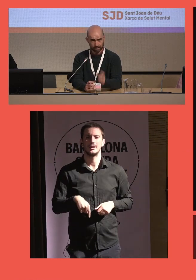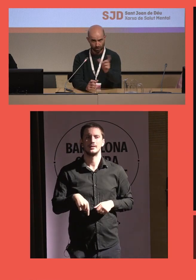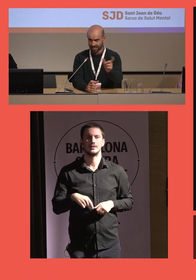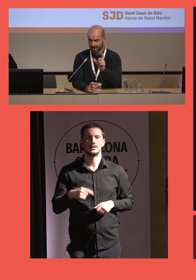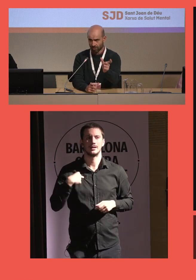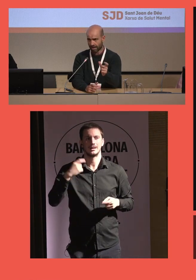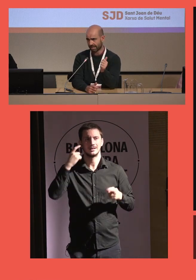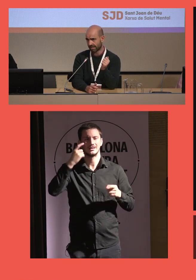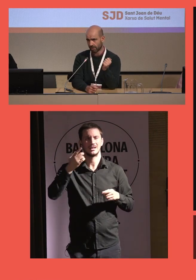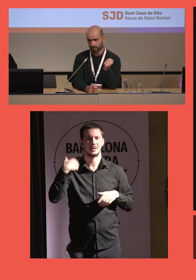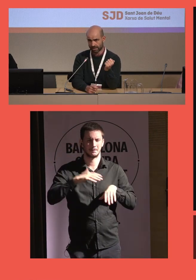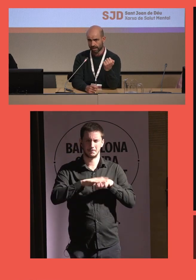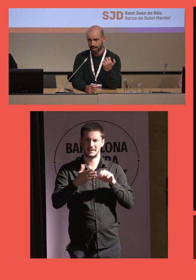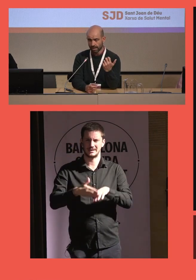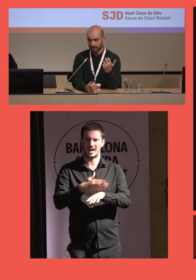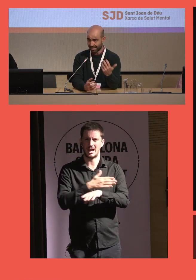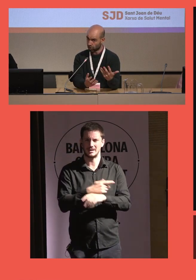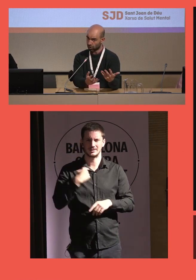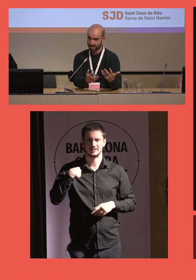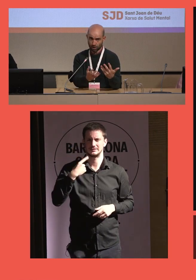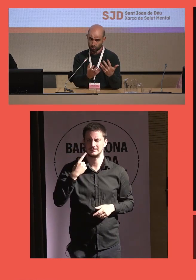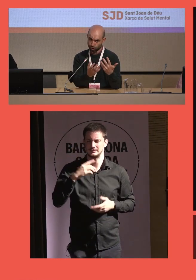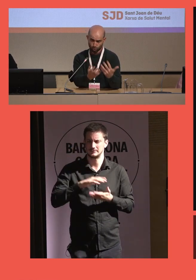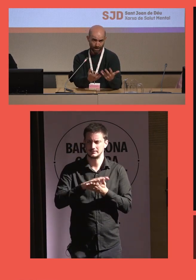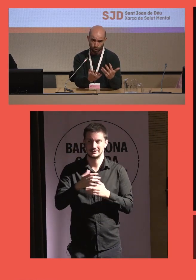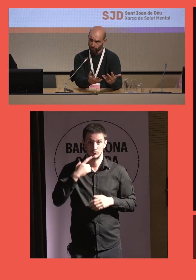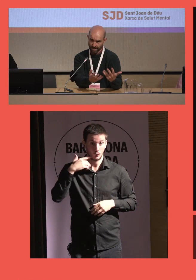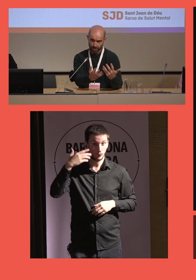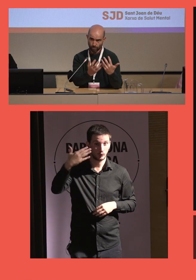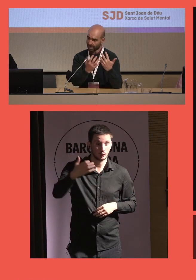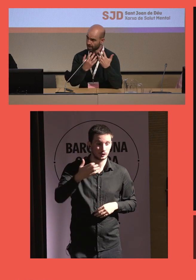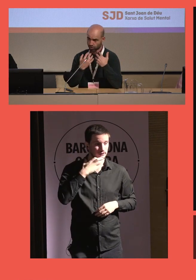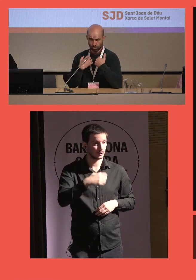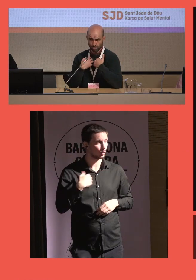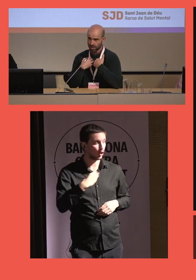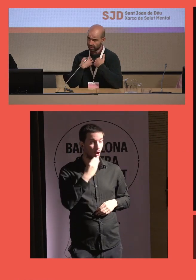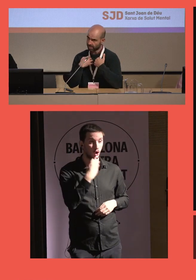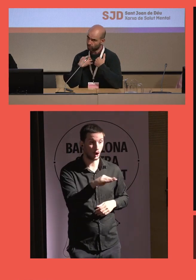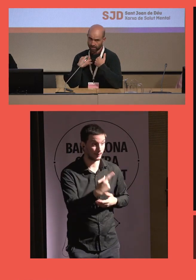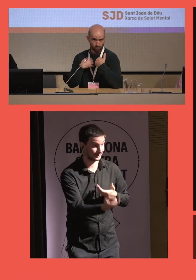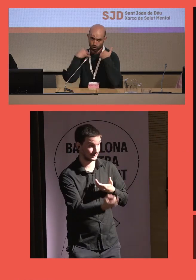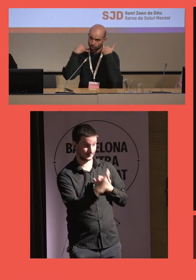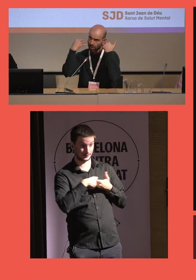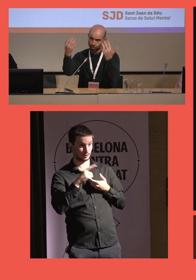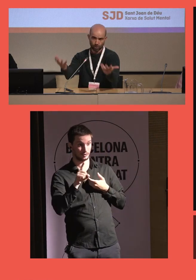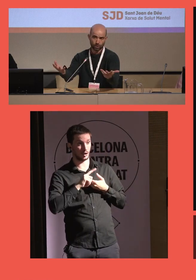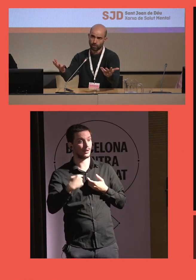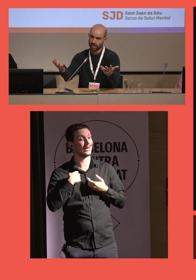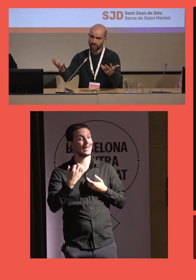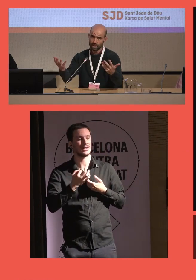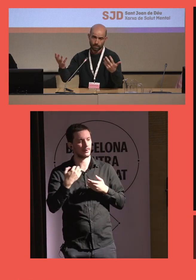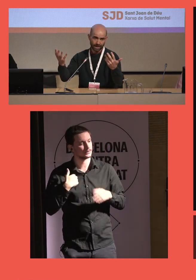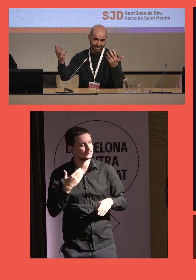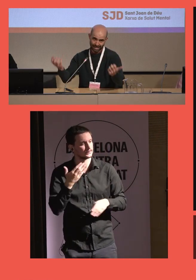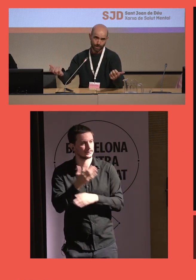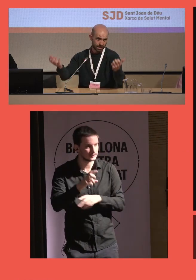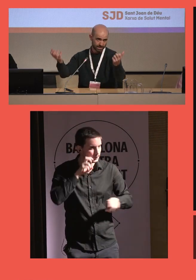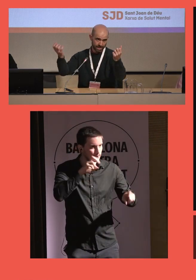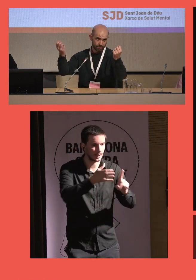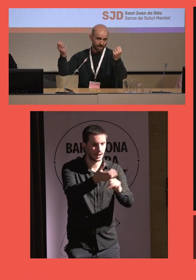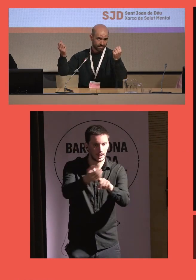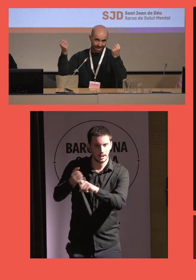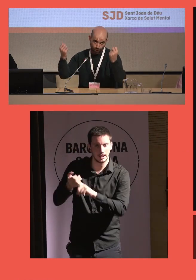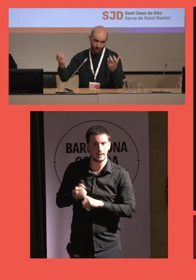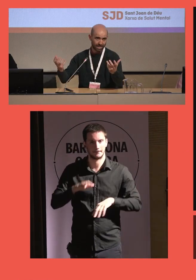creo que ha salido en la mesa anteriormente si los usuarios jóvenes no vienen a nosotros tendremos que ir nosotros a los usuarios jóvenes para ser